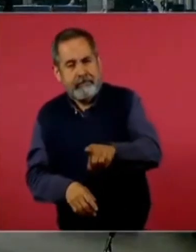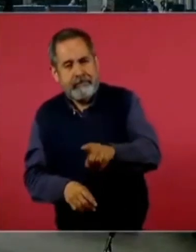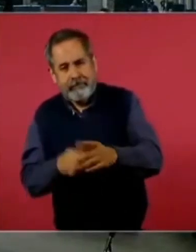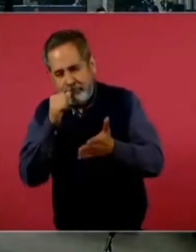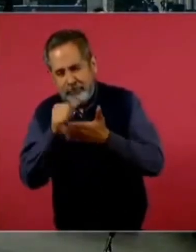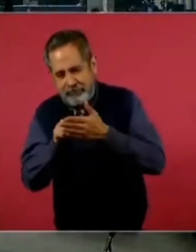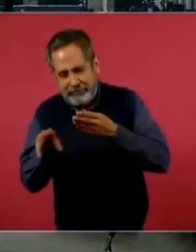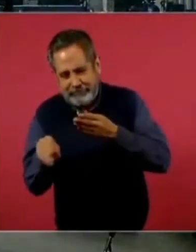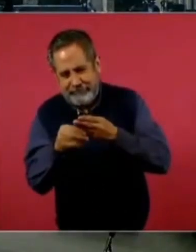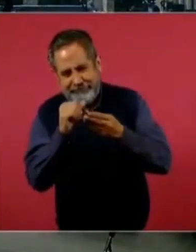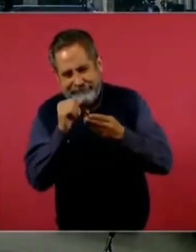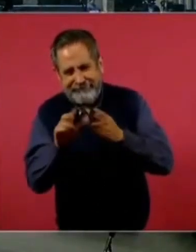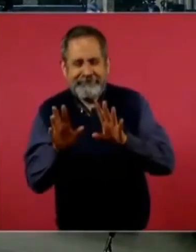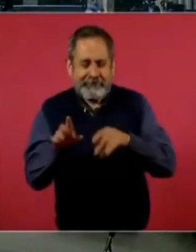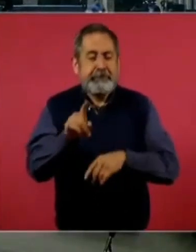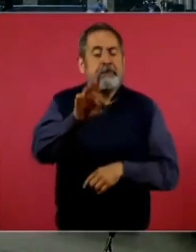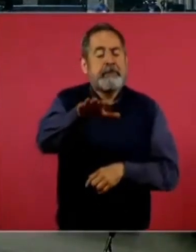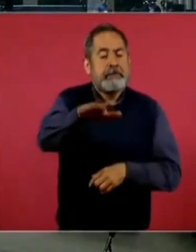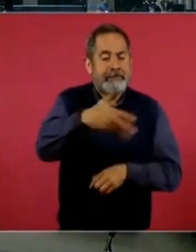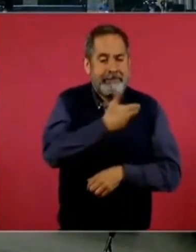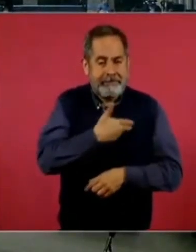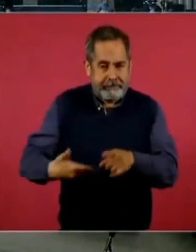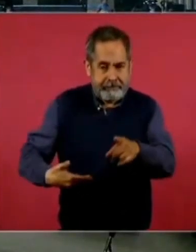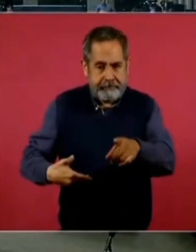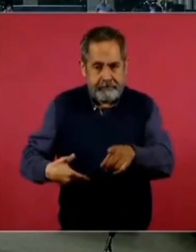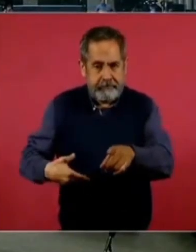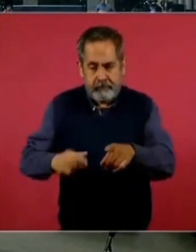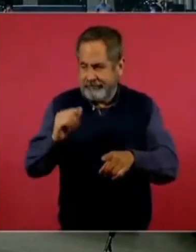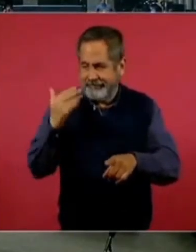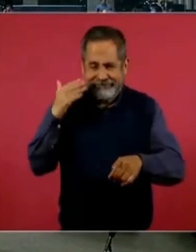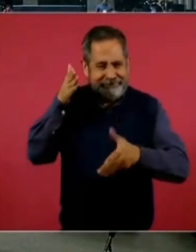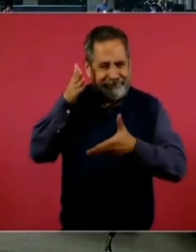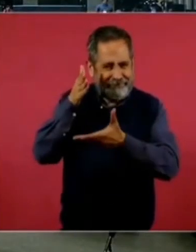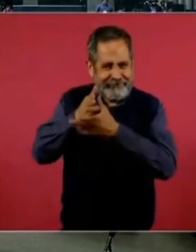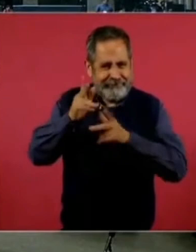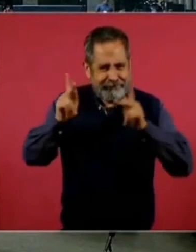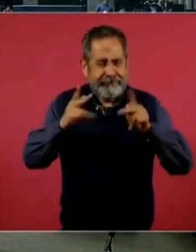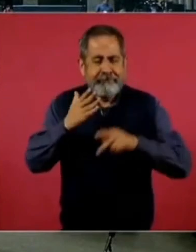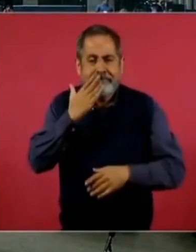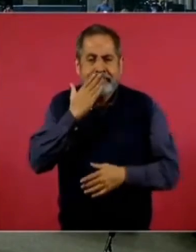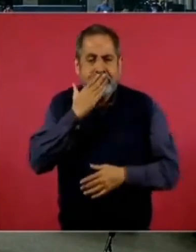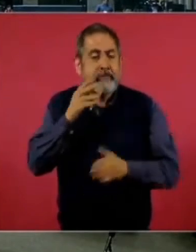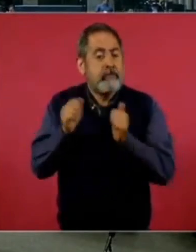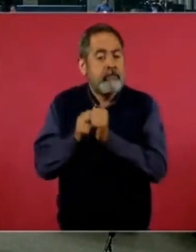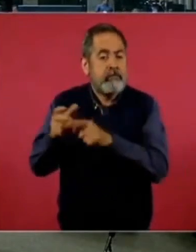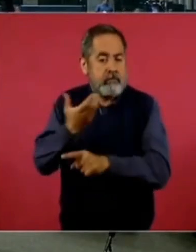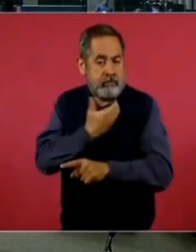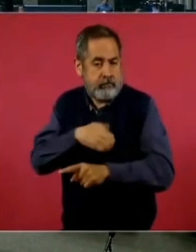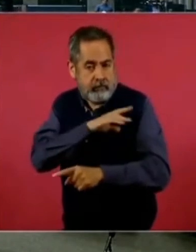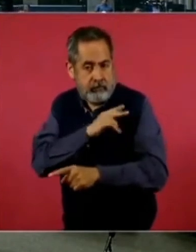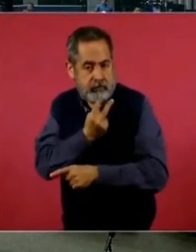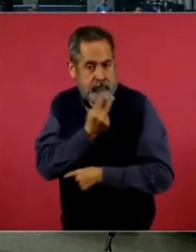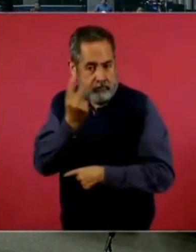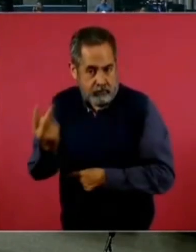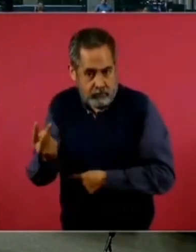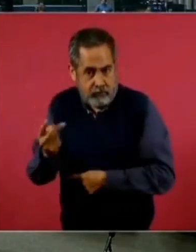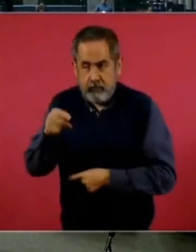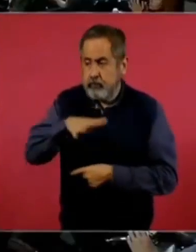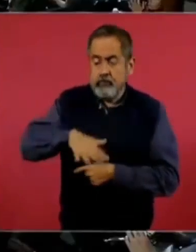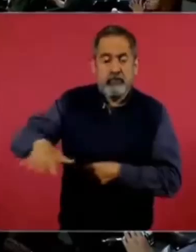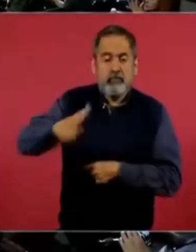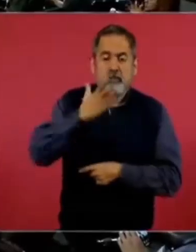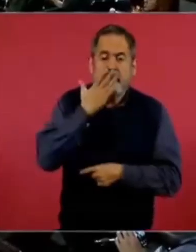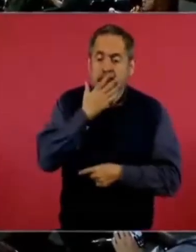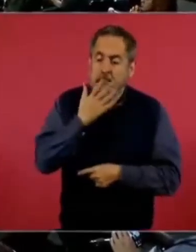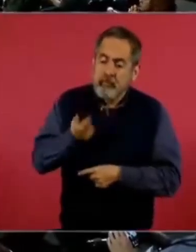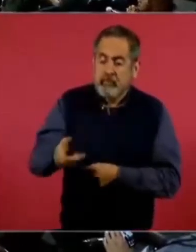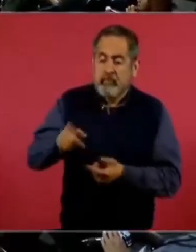Sé que en su reciente visita a Sonora junto con la presidenta electa Claudia Sheinbaum se refirió a mi tierra como la